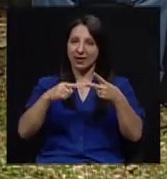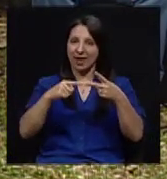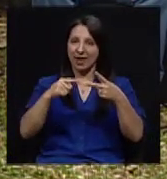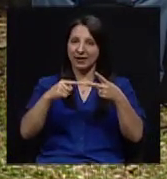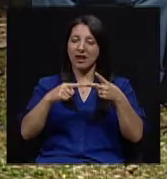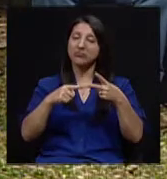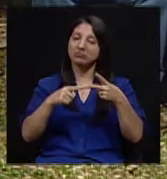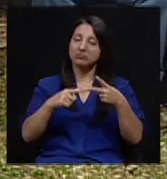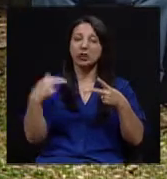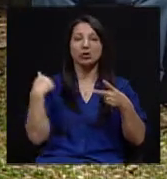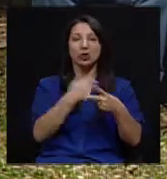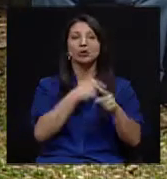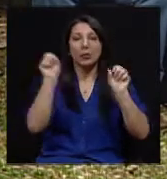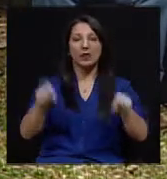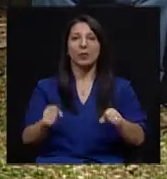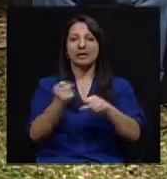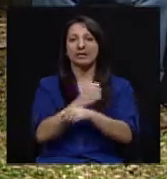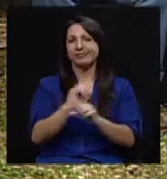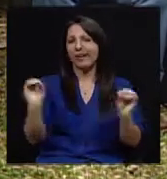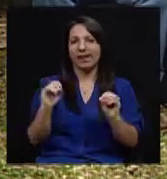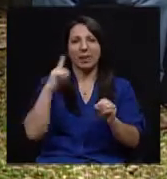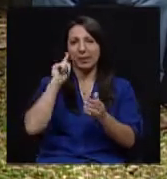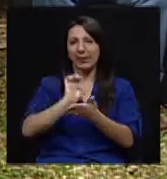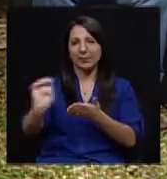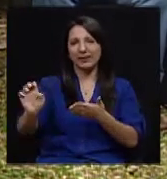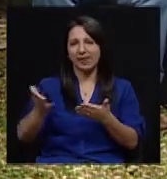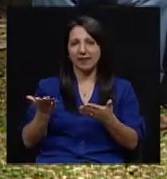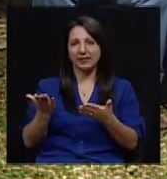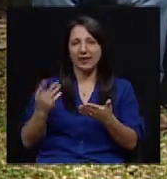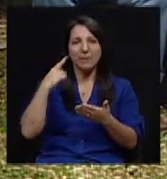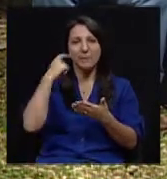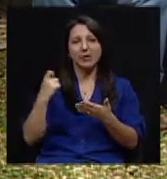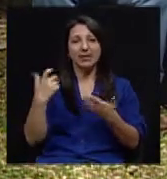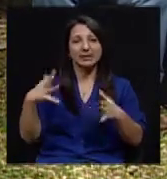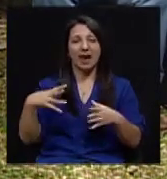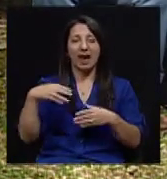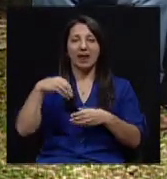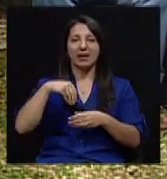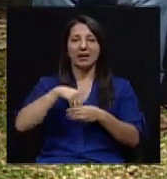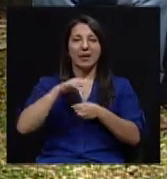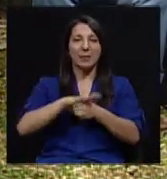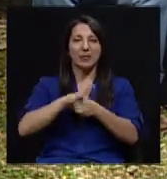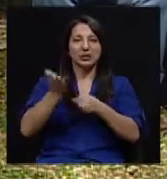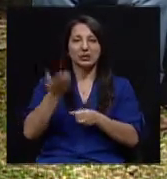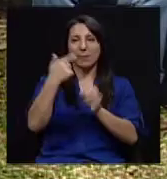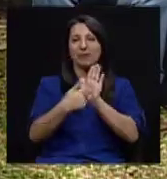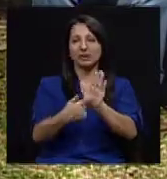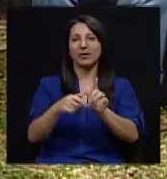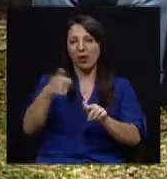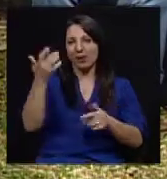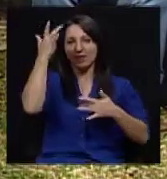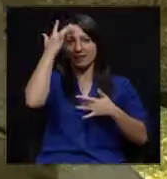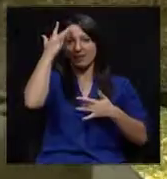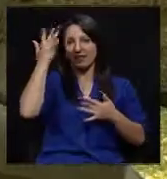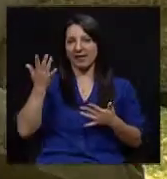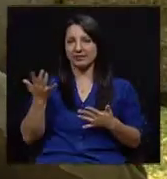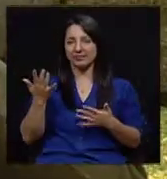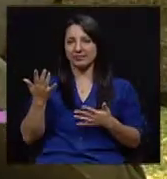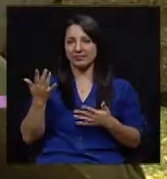podemos hacer prácticamente nada para prevenirla. Porque la hipertensión es una manifestación de otra enfermedad de fondo.